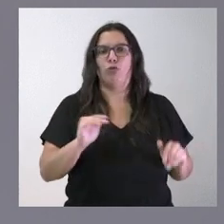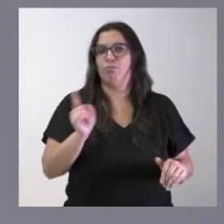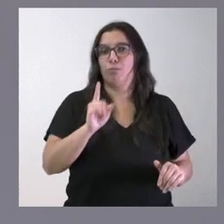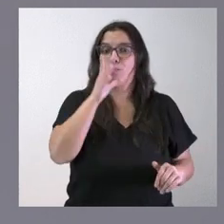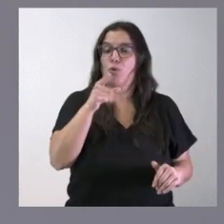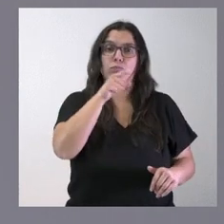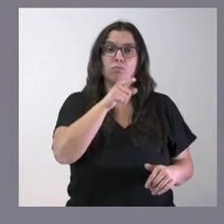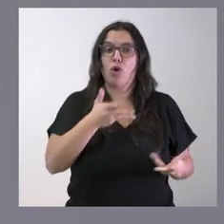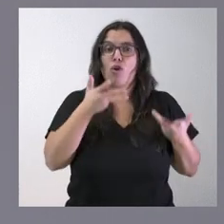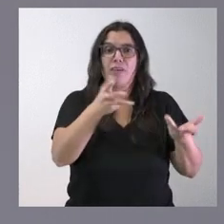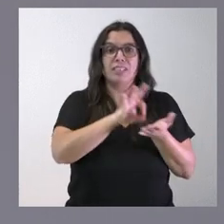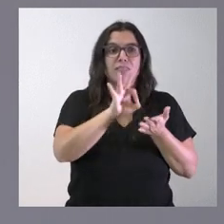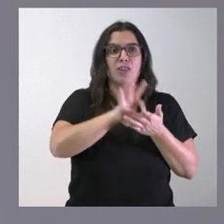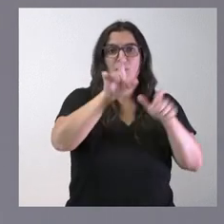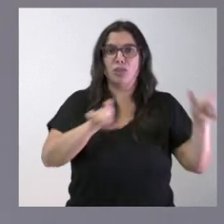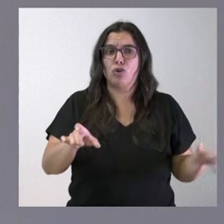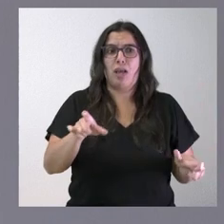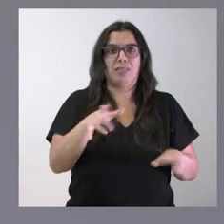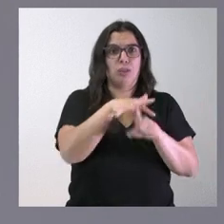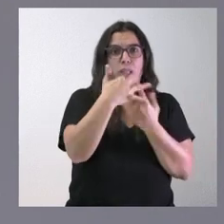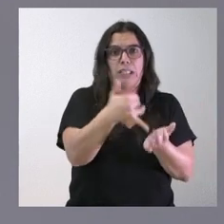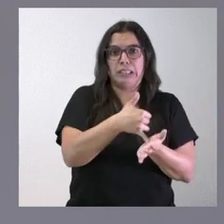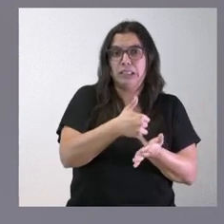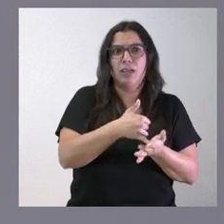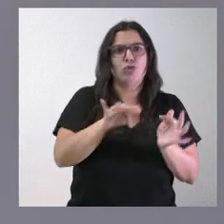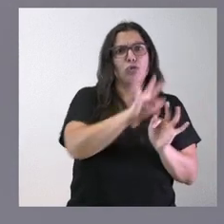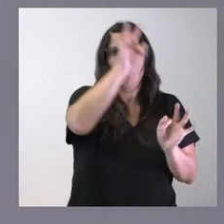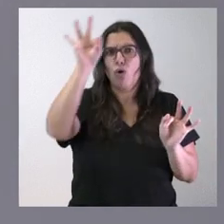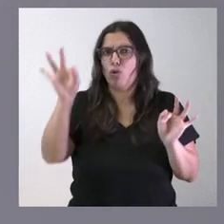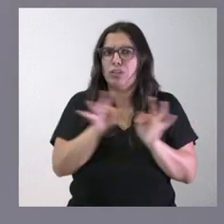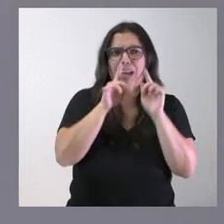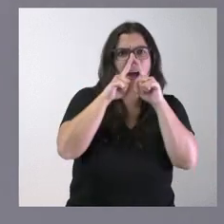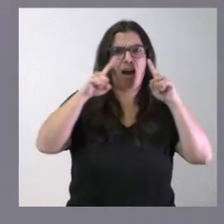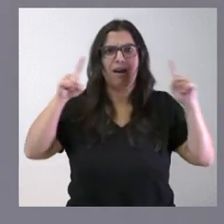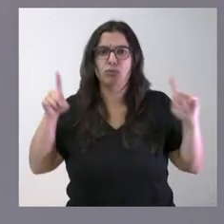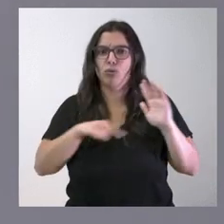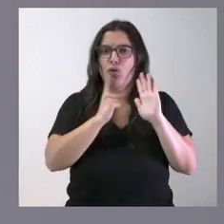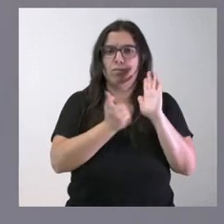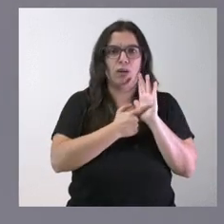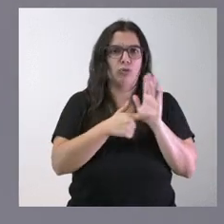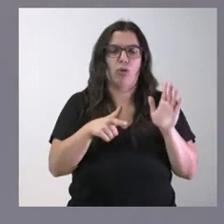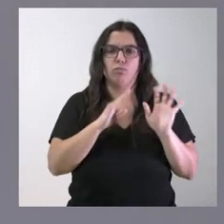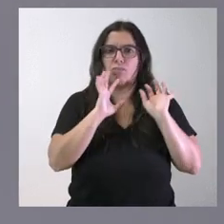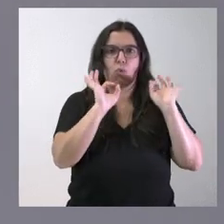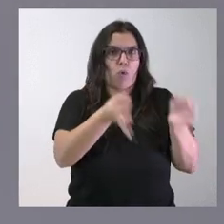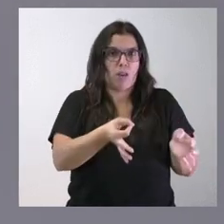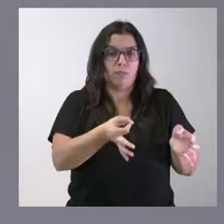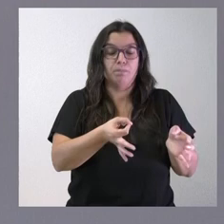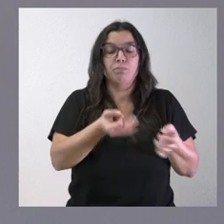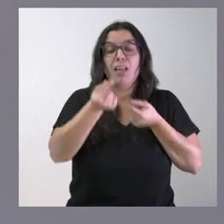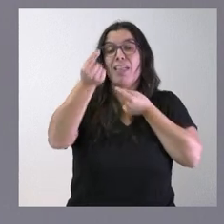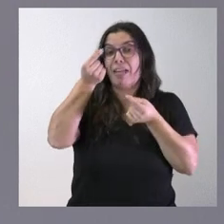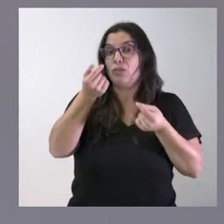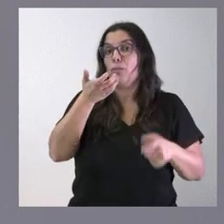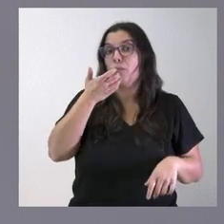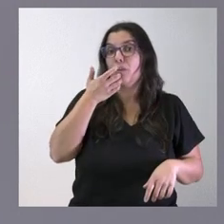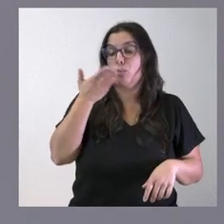especialmente vulnerables y se prestan 24 horas al día, 365 días al año. Y el dato que les puedo ofrecer es